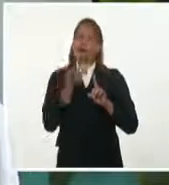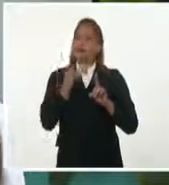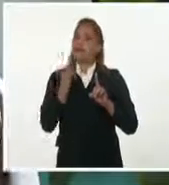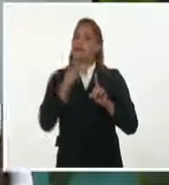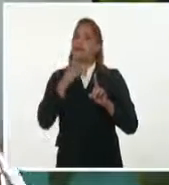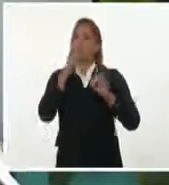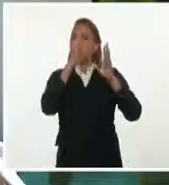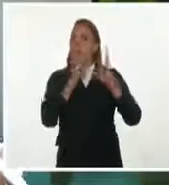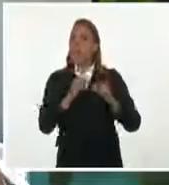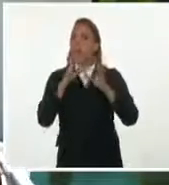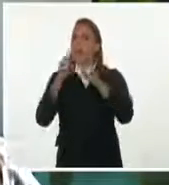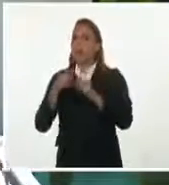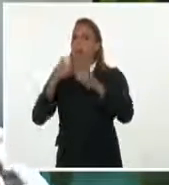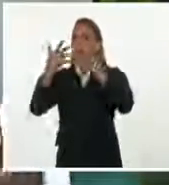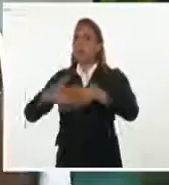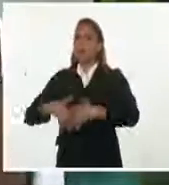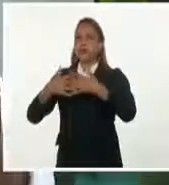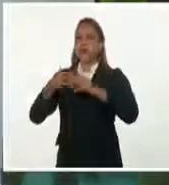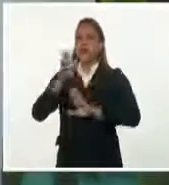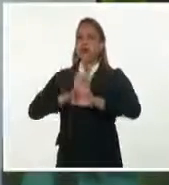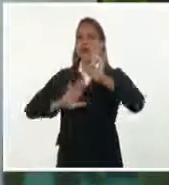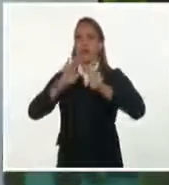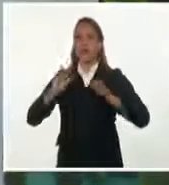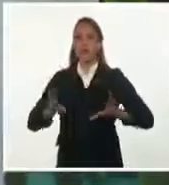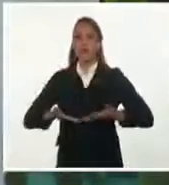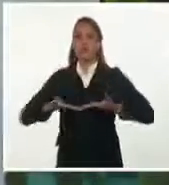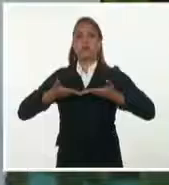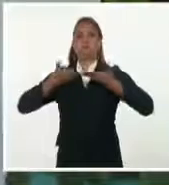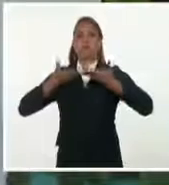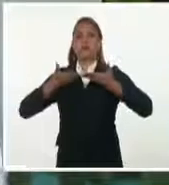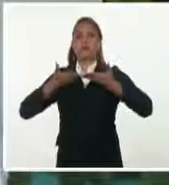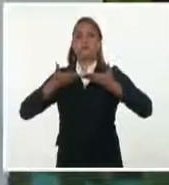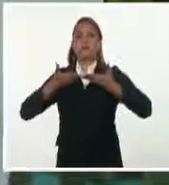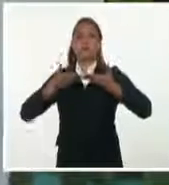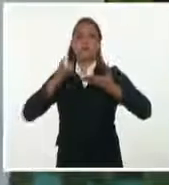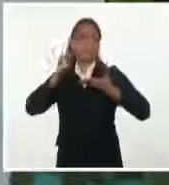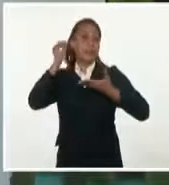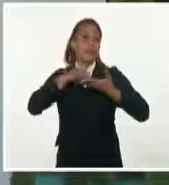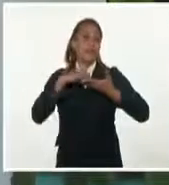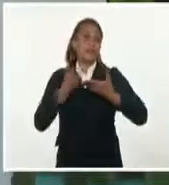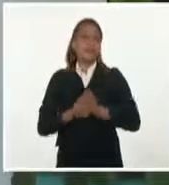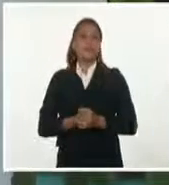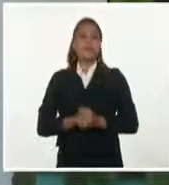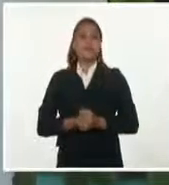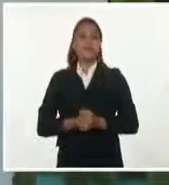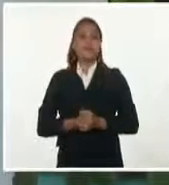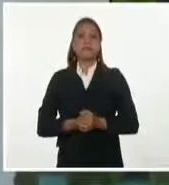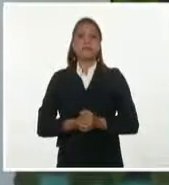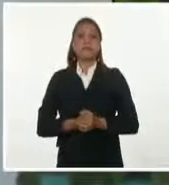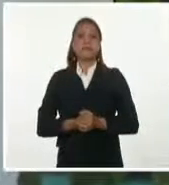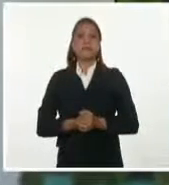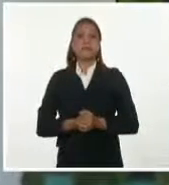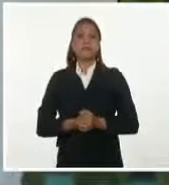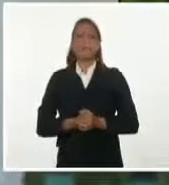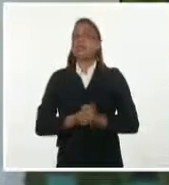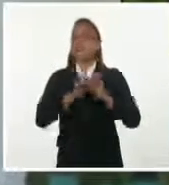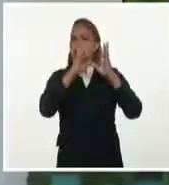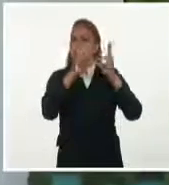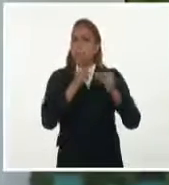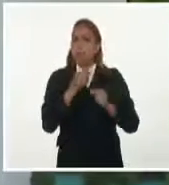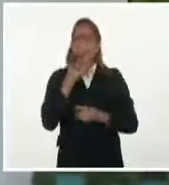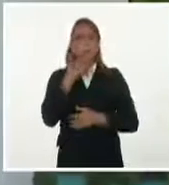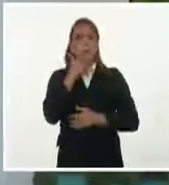datos de producción de anticuerpos, que es lo que se llama inmunogenicidad, y que tengamos buenos datos de